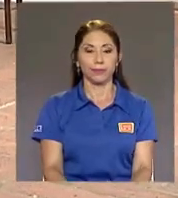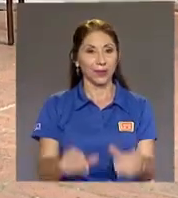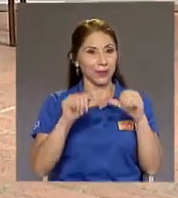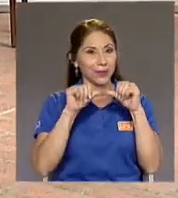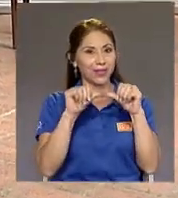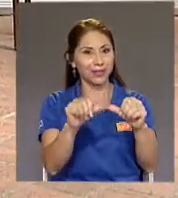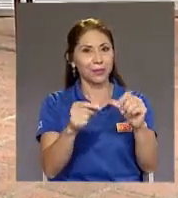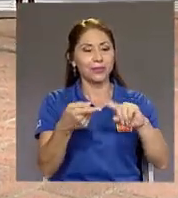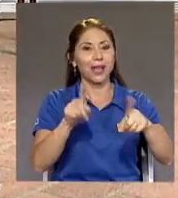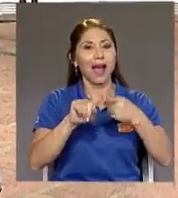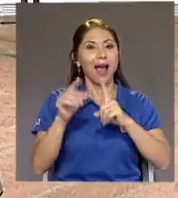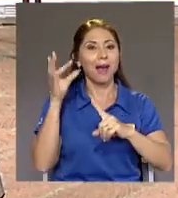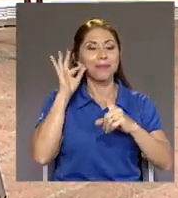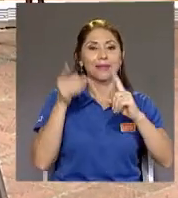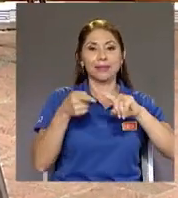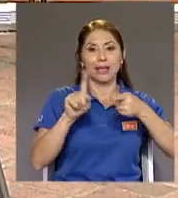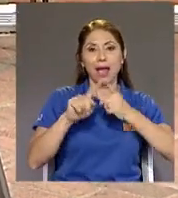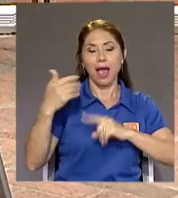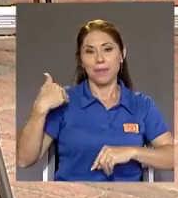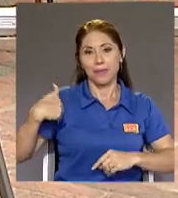Continuamos Amigas y amigos